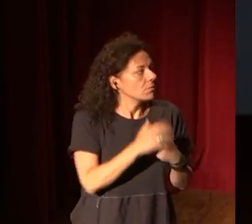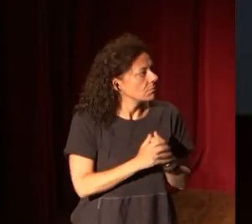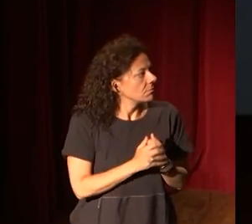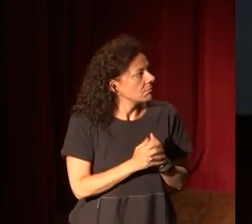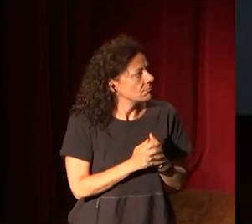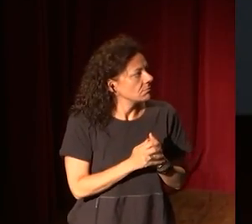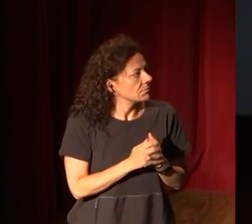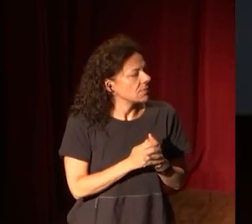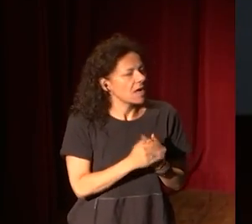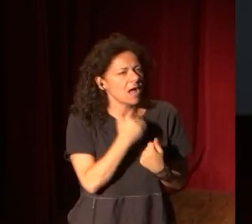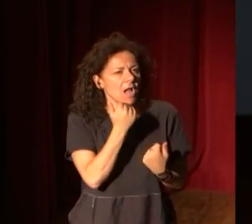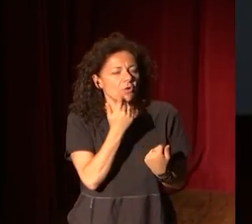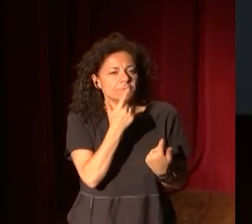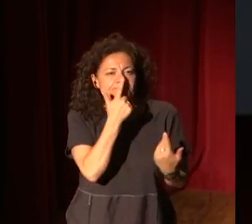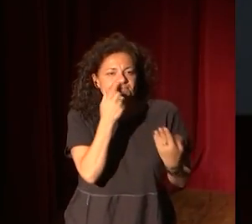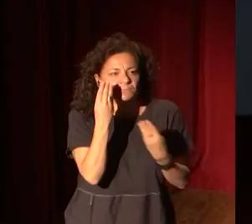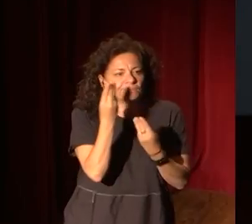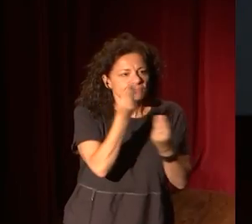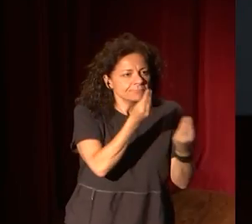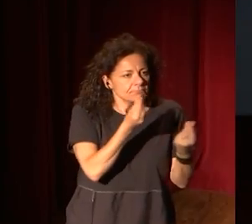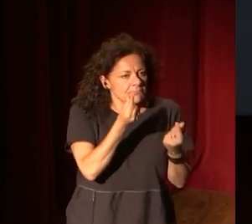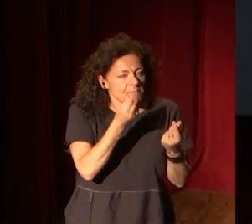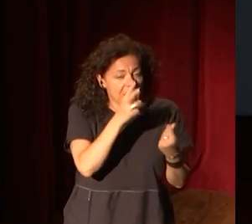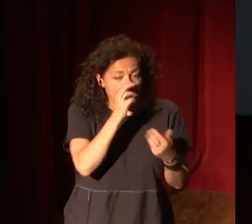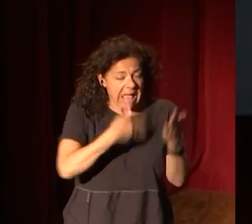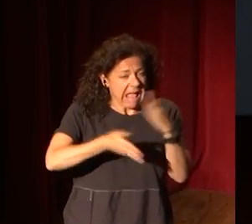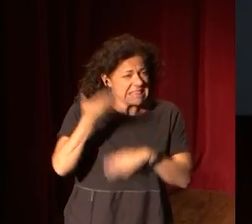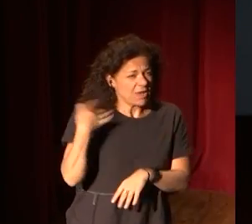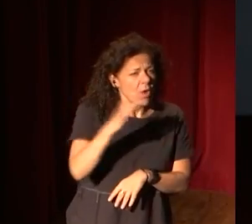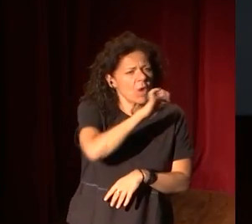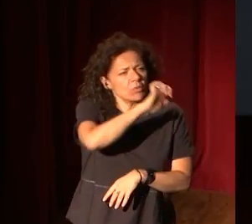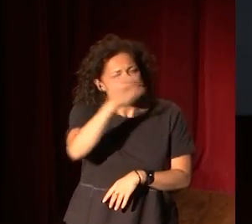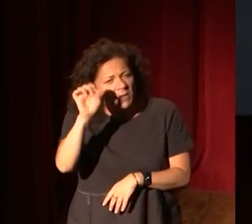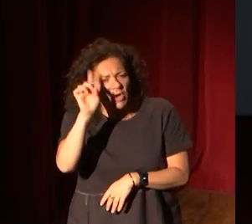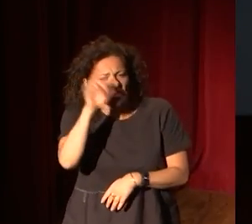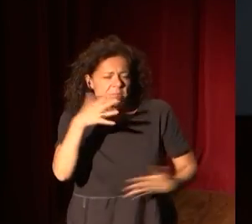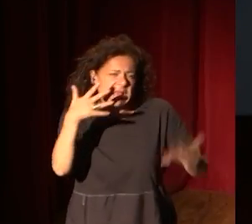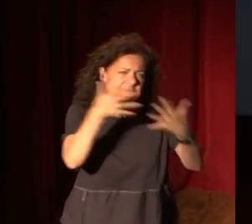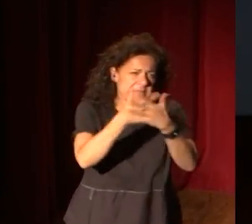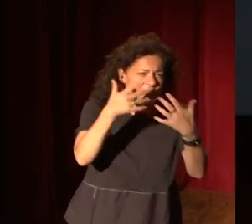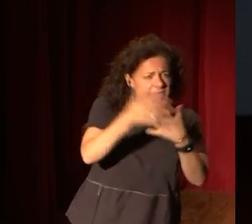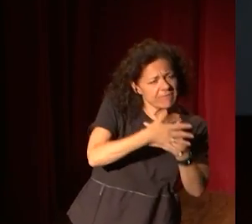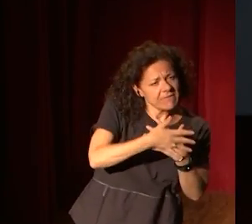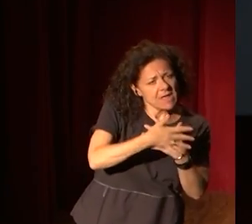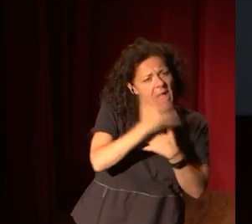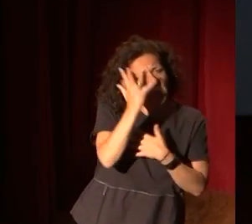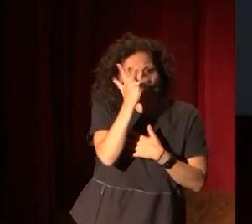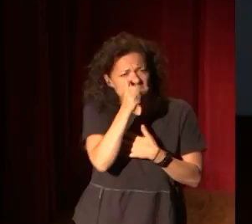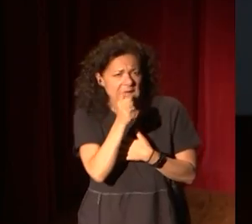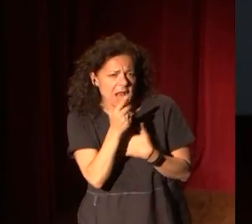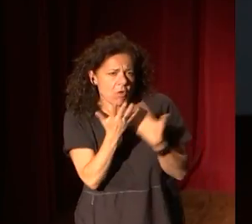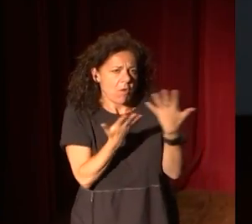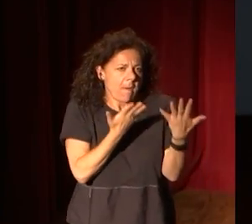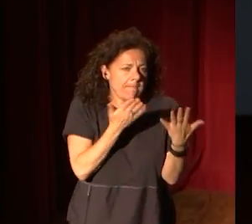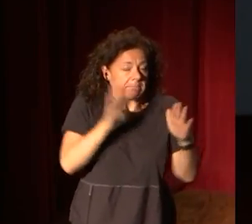como un aire antiguo europeo a la vez que un poco americano, pero con cierto charme. Gusta